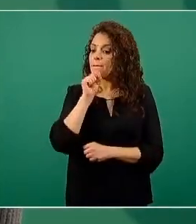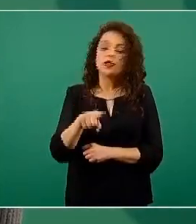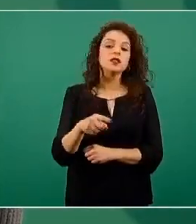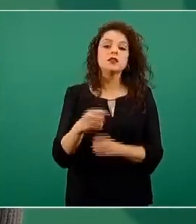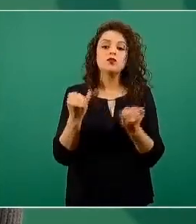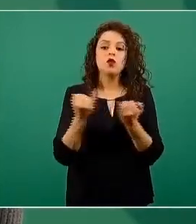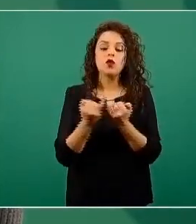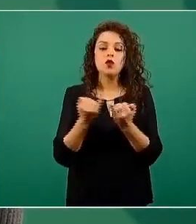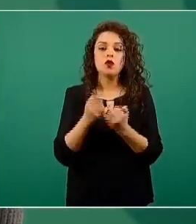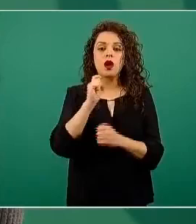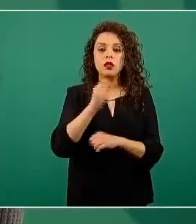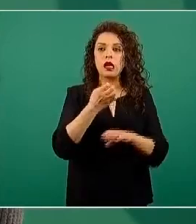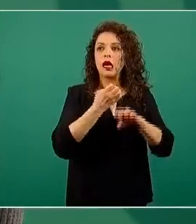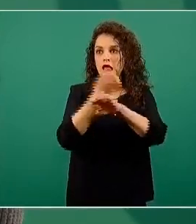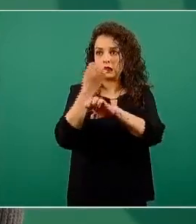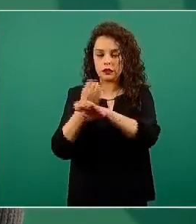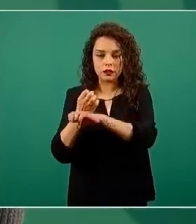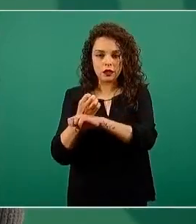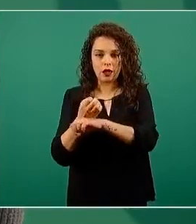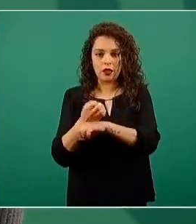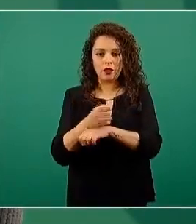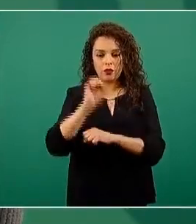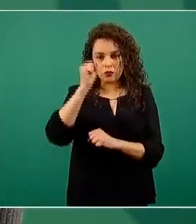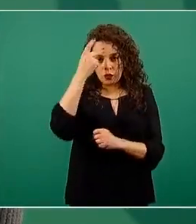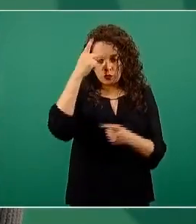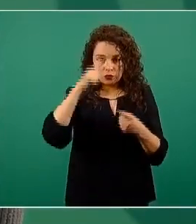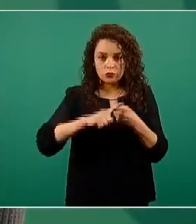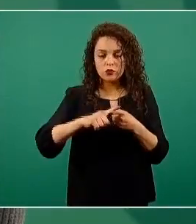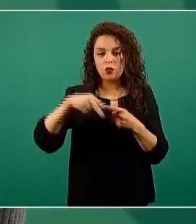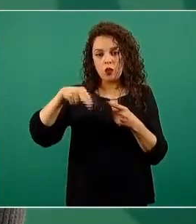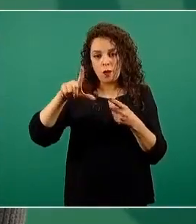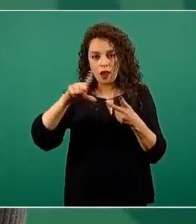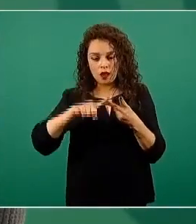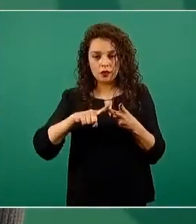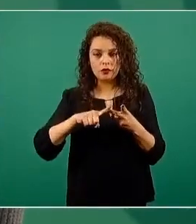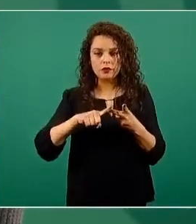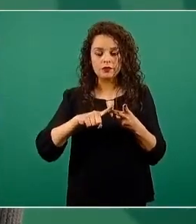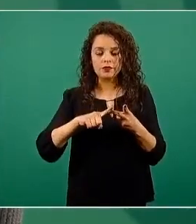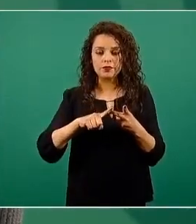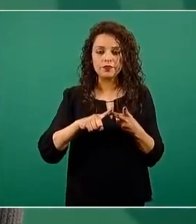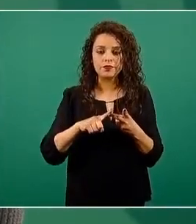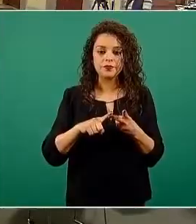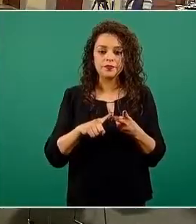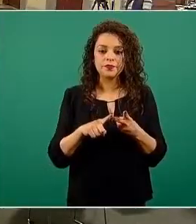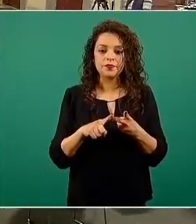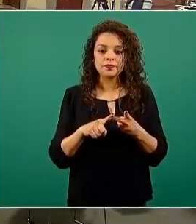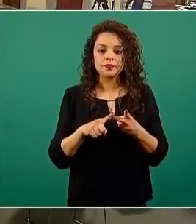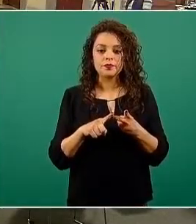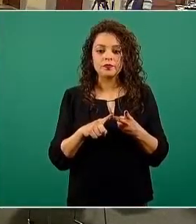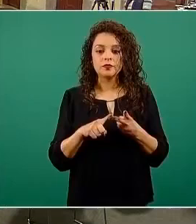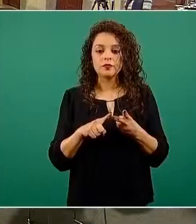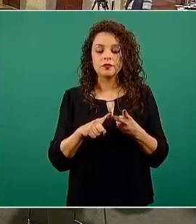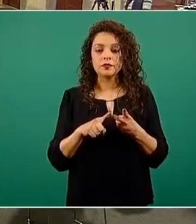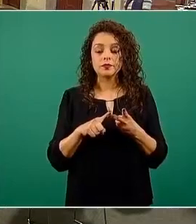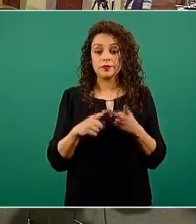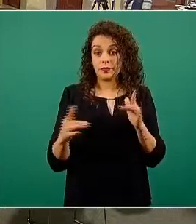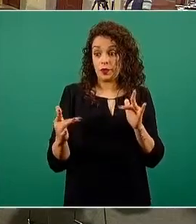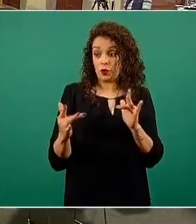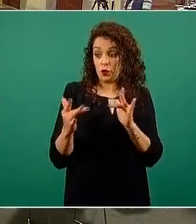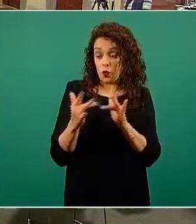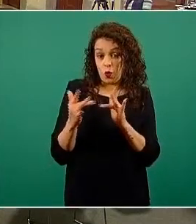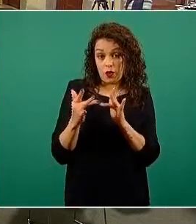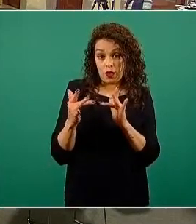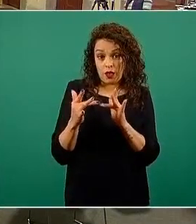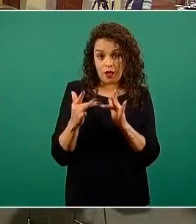ambos estados, San Luis Potosí y Nuevo León y obviamente los contactos, es decir,